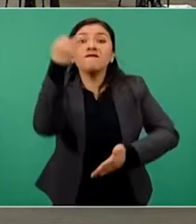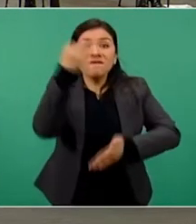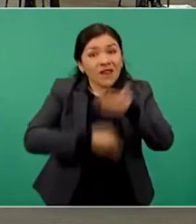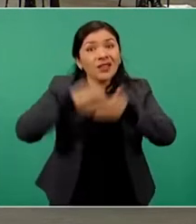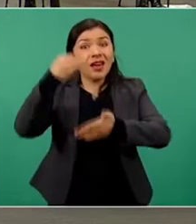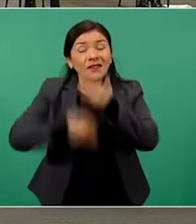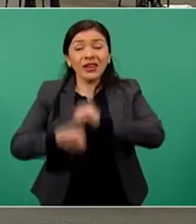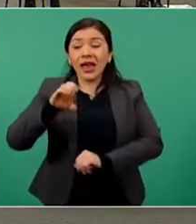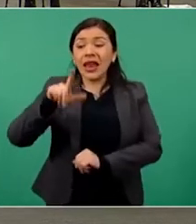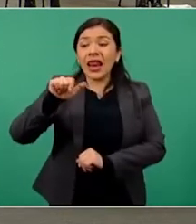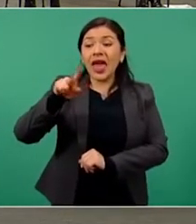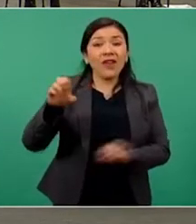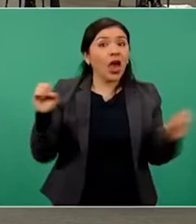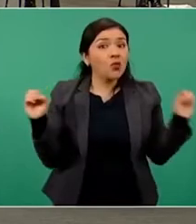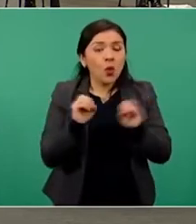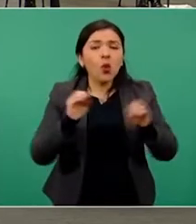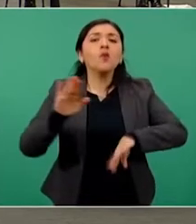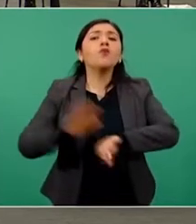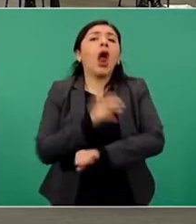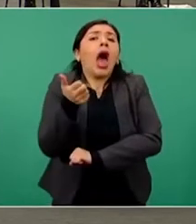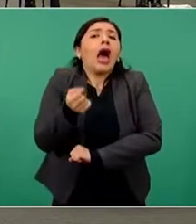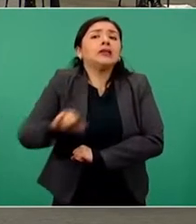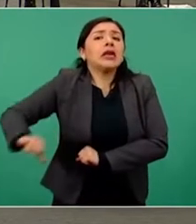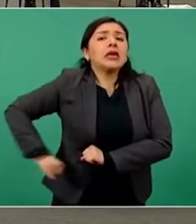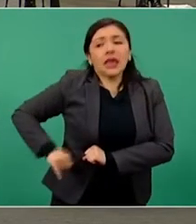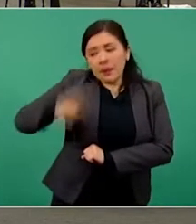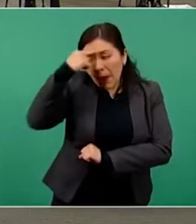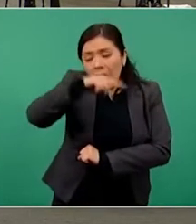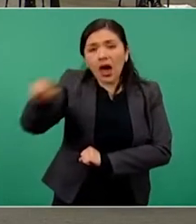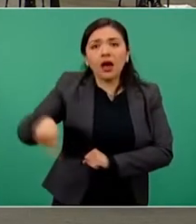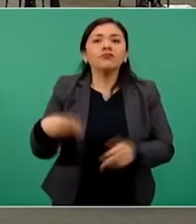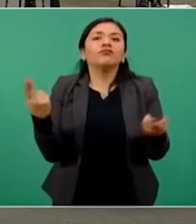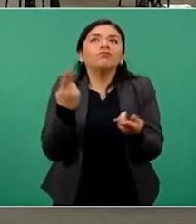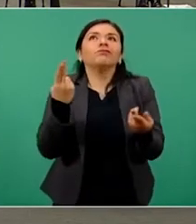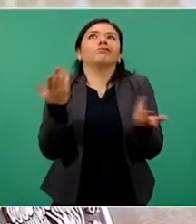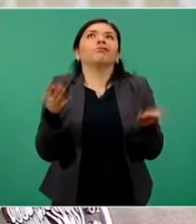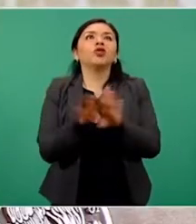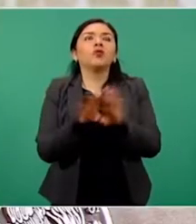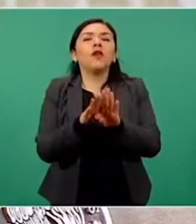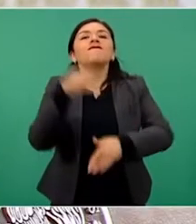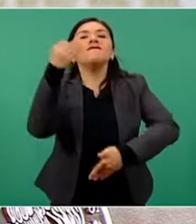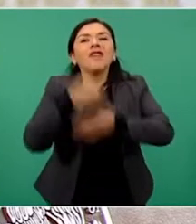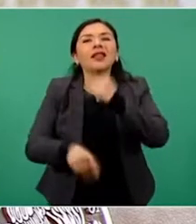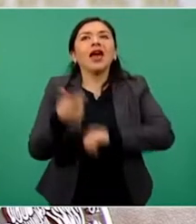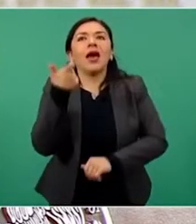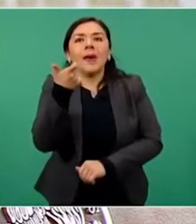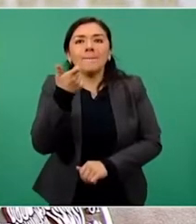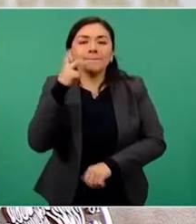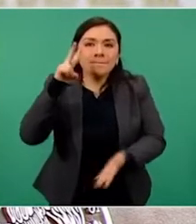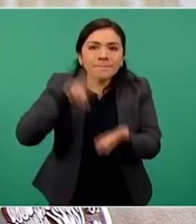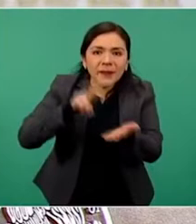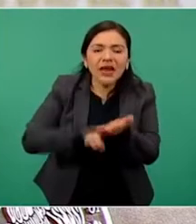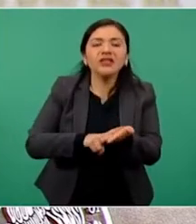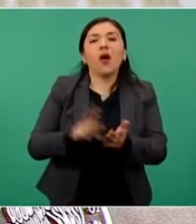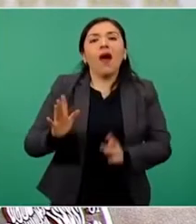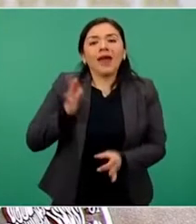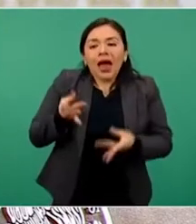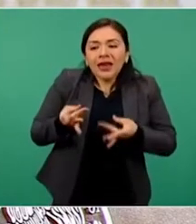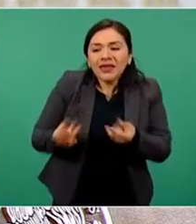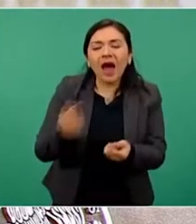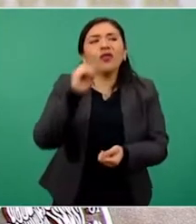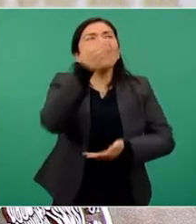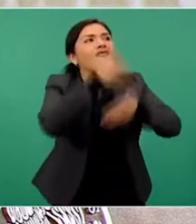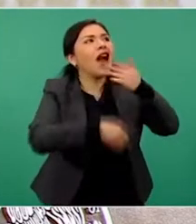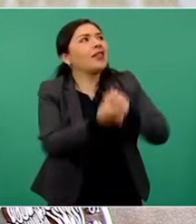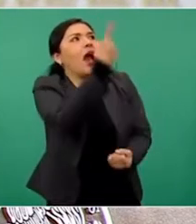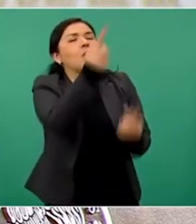fue porque así conviene al interés público, ya sea por el precio, la calidad, la disponibilidad o por